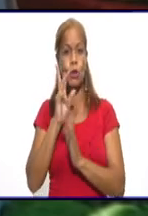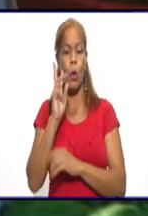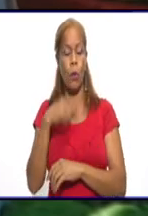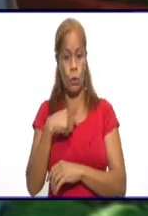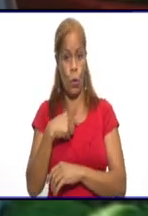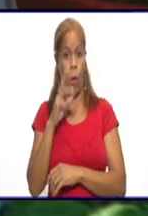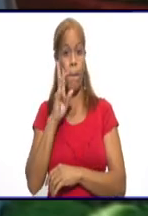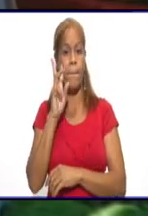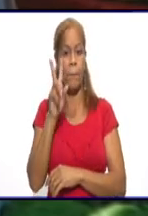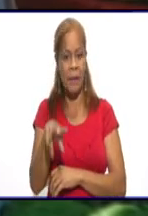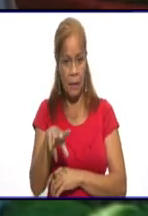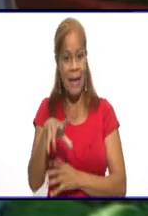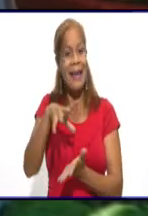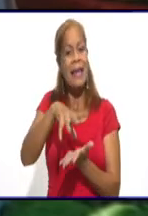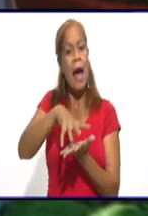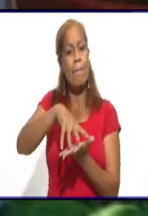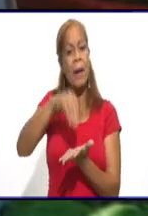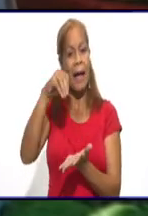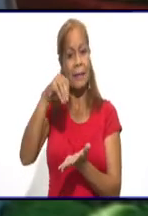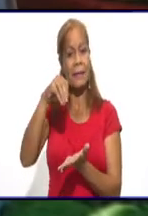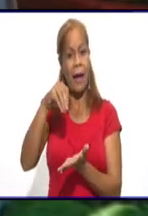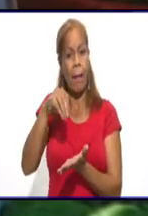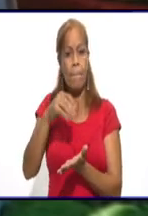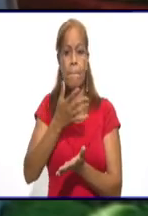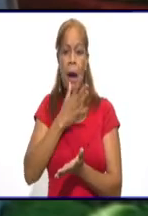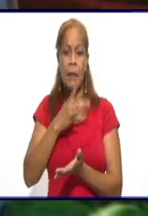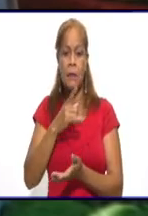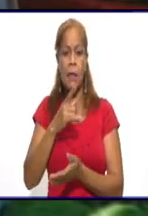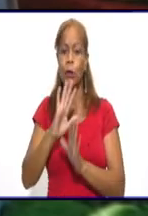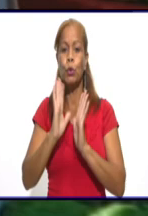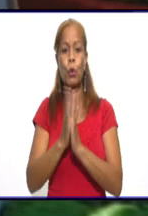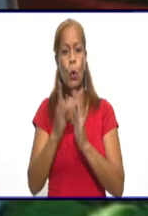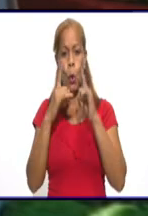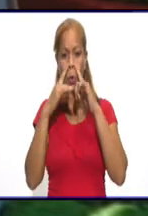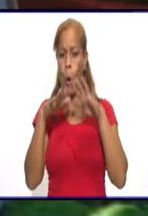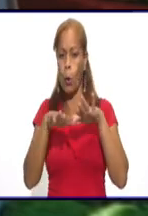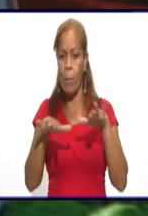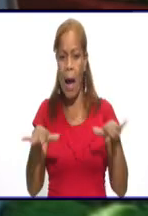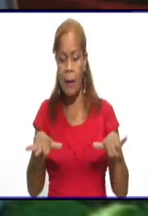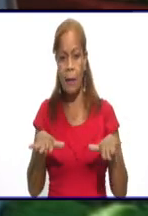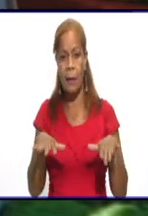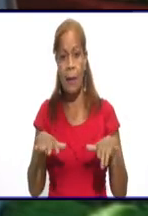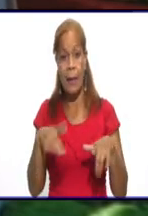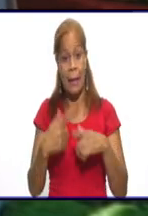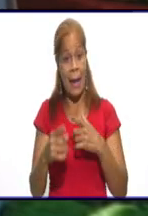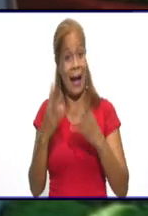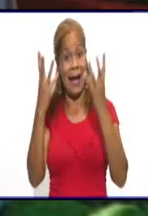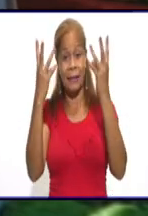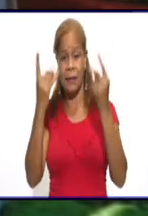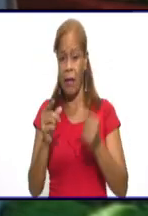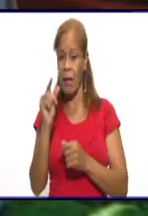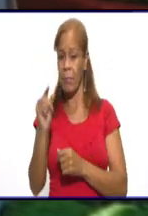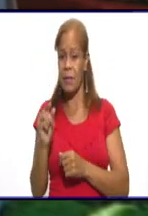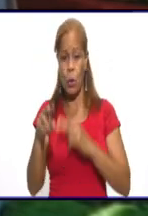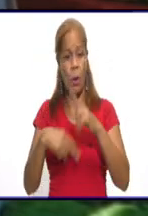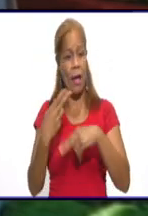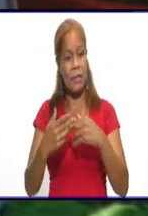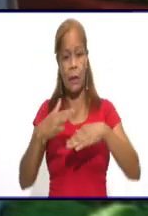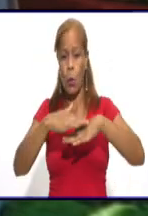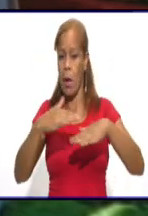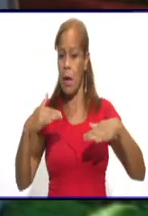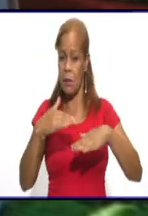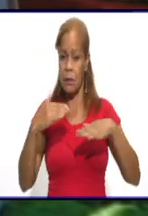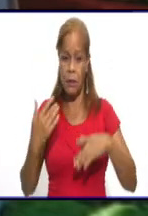y realmente parecía que estábamos en la normalidad, la cantidad de personas haciendo ejercicios ahí en la Plaza de la Patria,